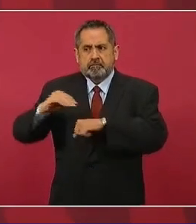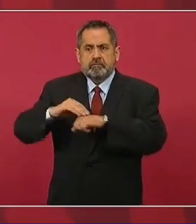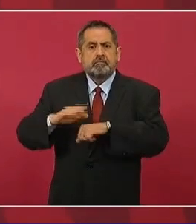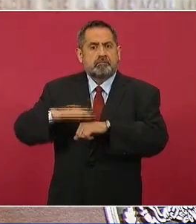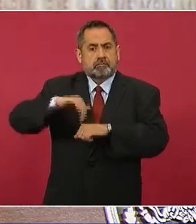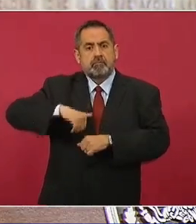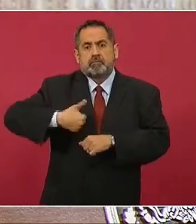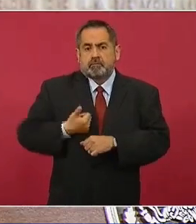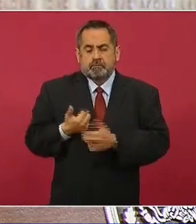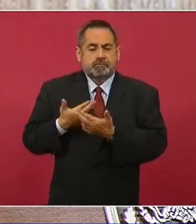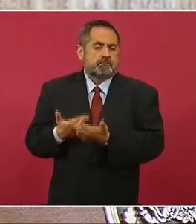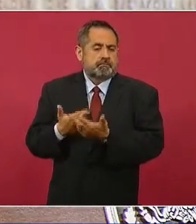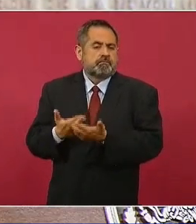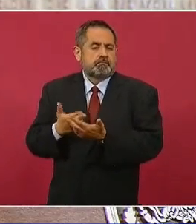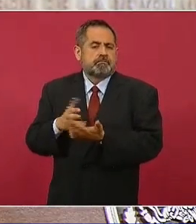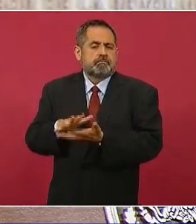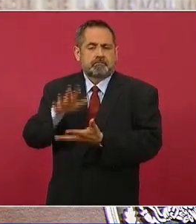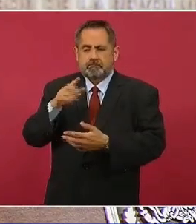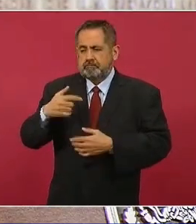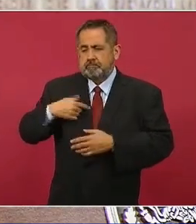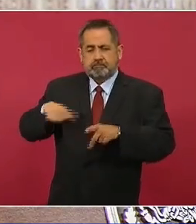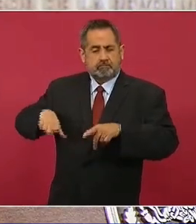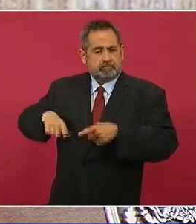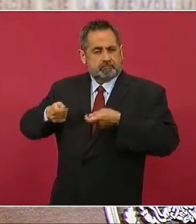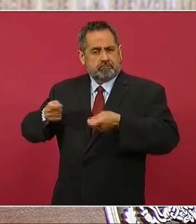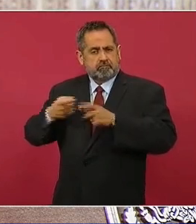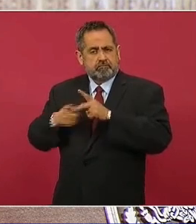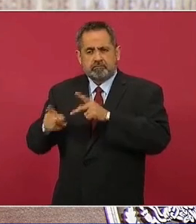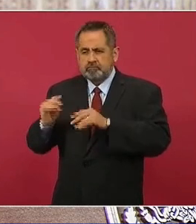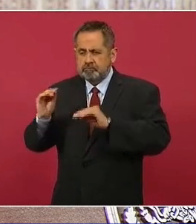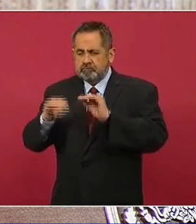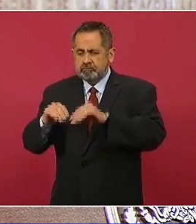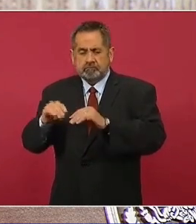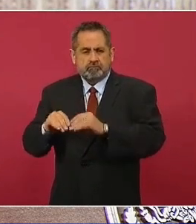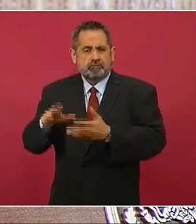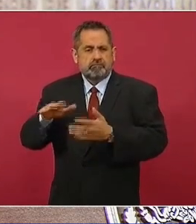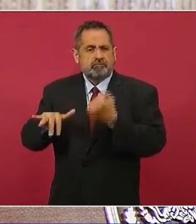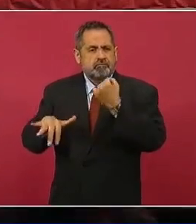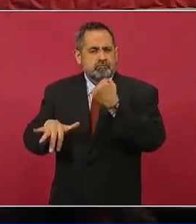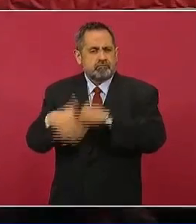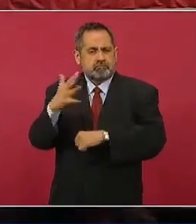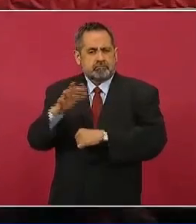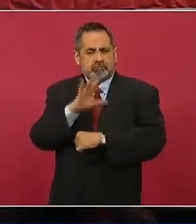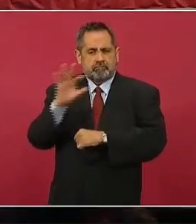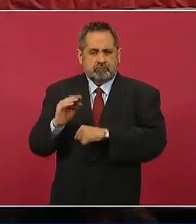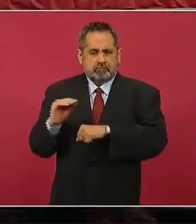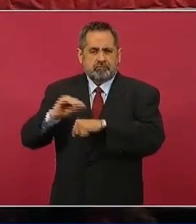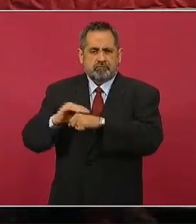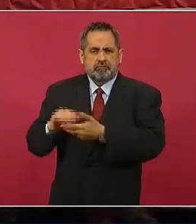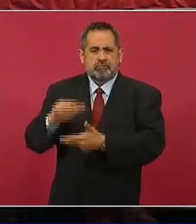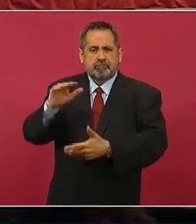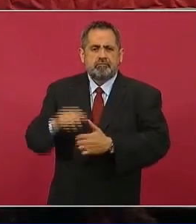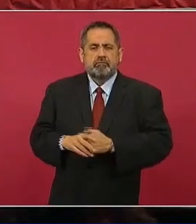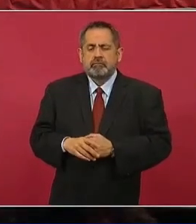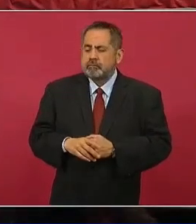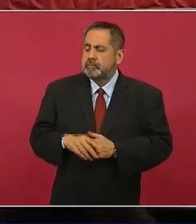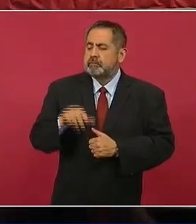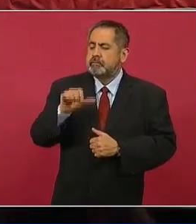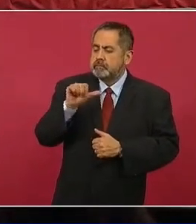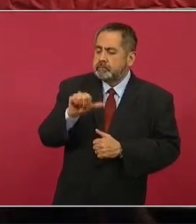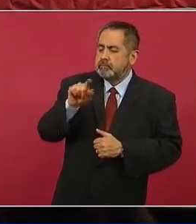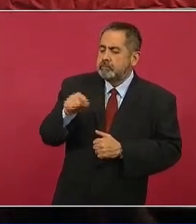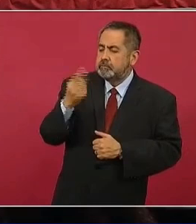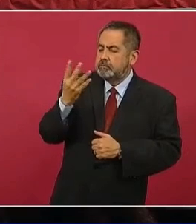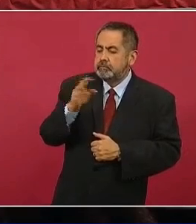en lo que va del gobierno como 15 por ciento, 16.4 ciento.